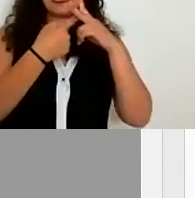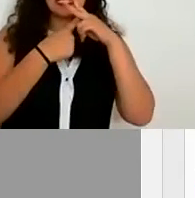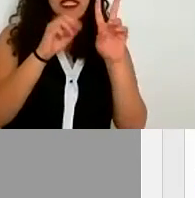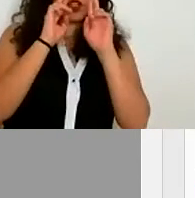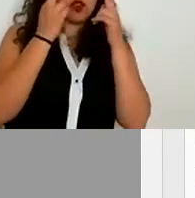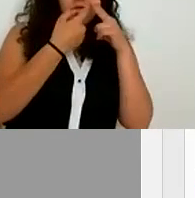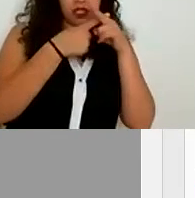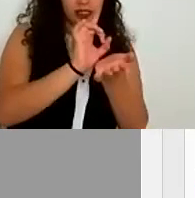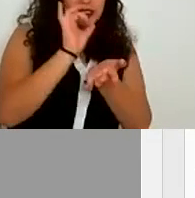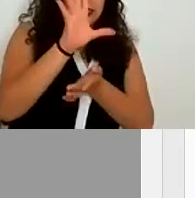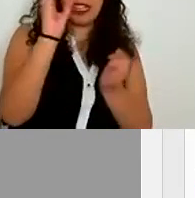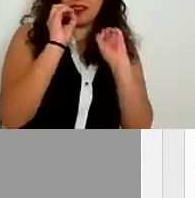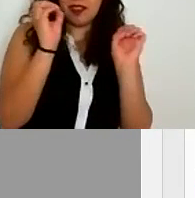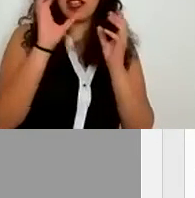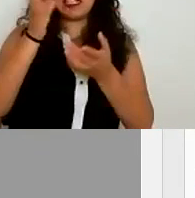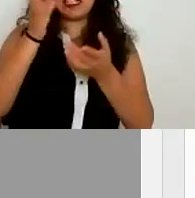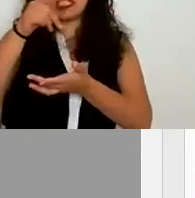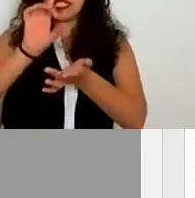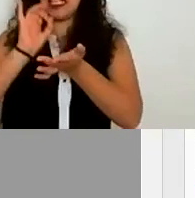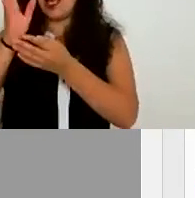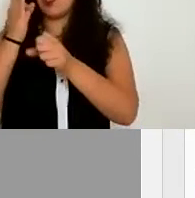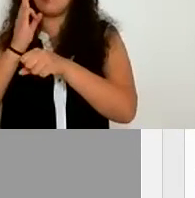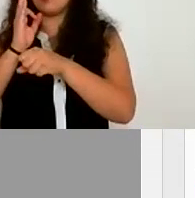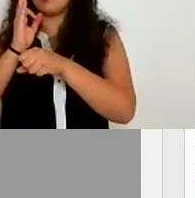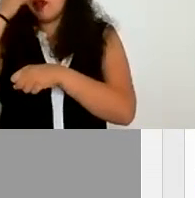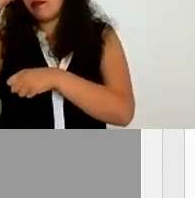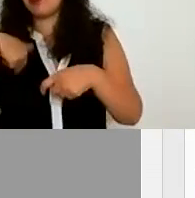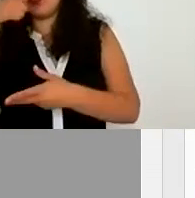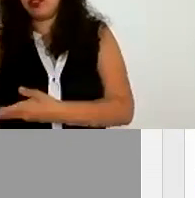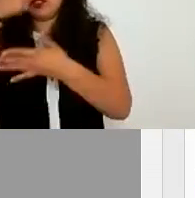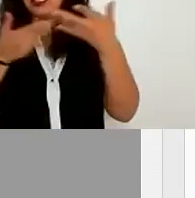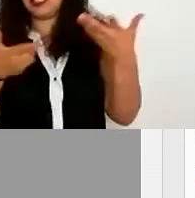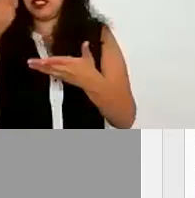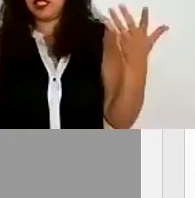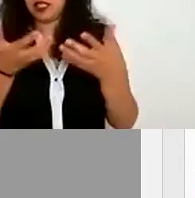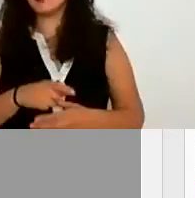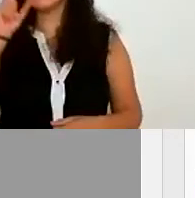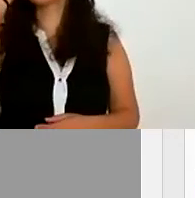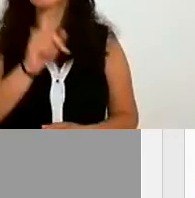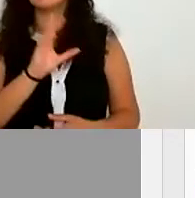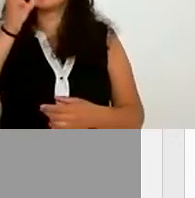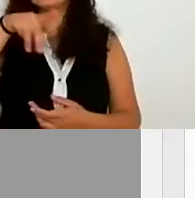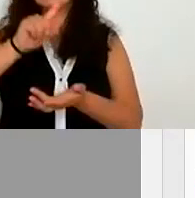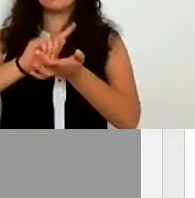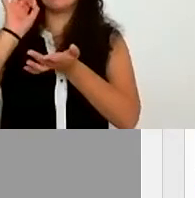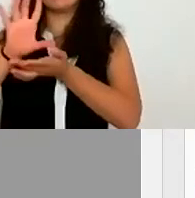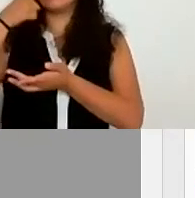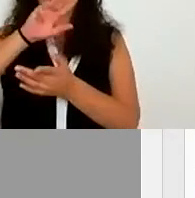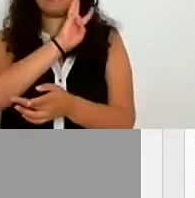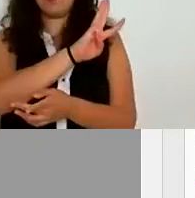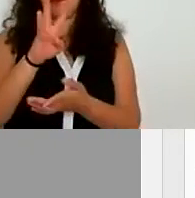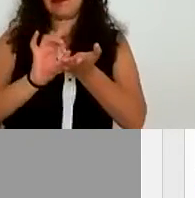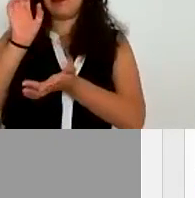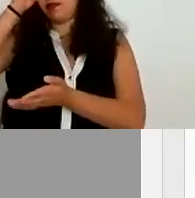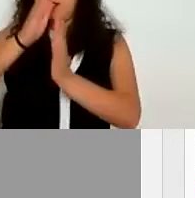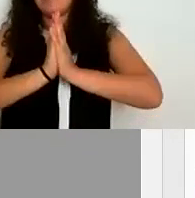sesión por medio del chat recuerden hacerlo ya que de esta forma registramos la asistencia también por medio del chat les coloque una liga para que nos hagan